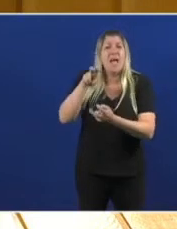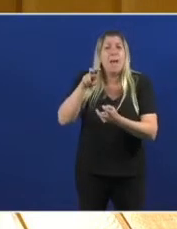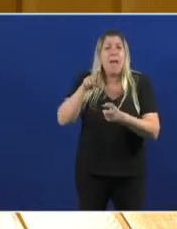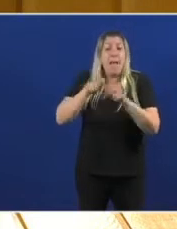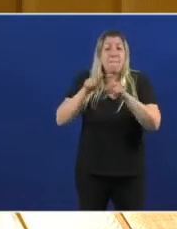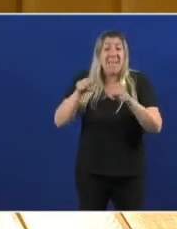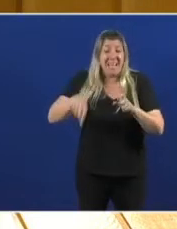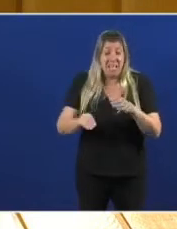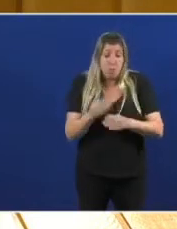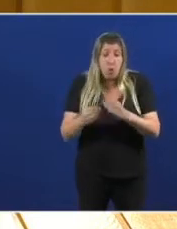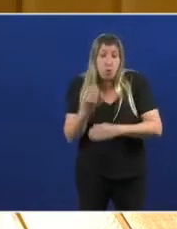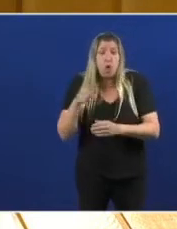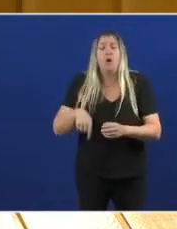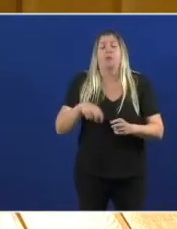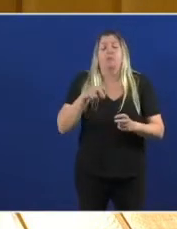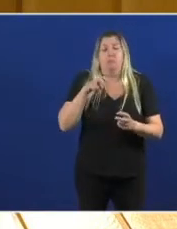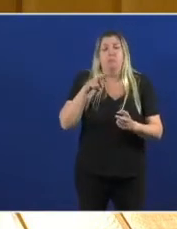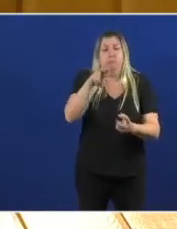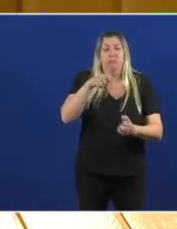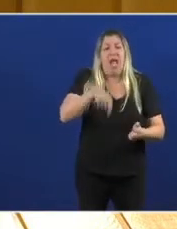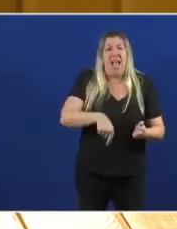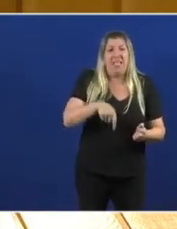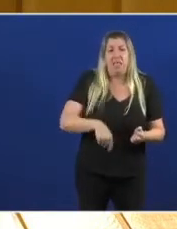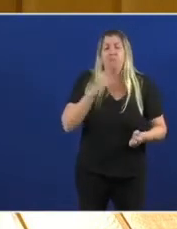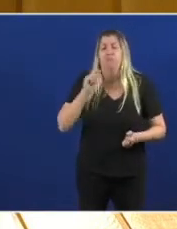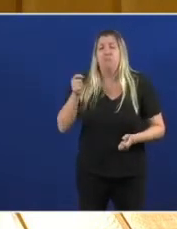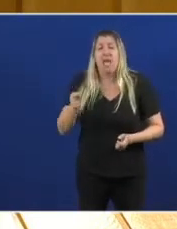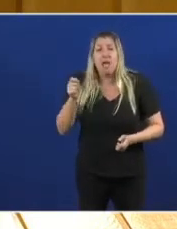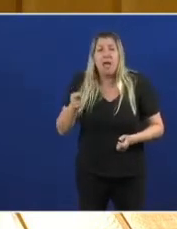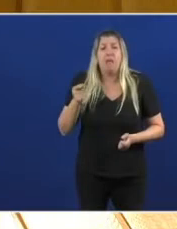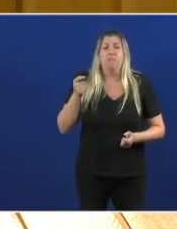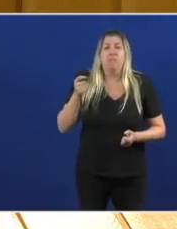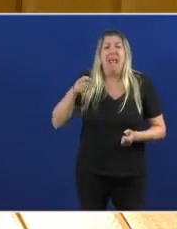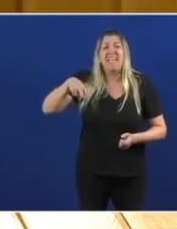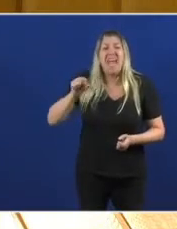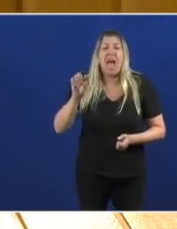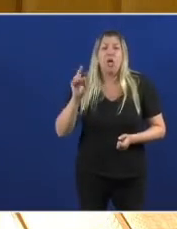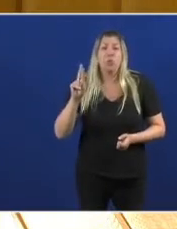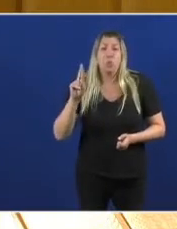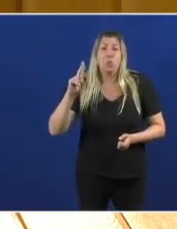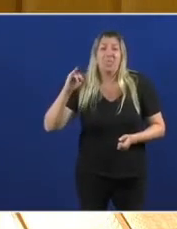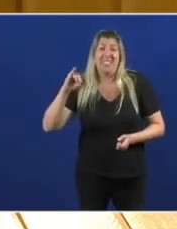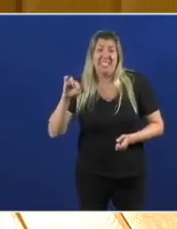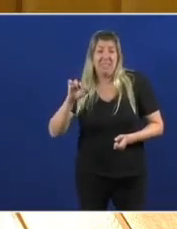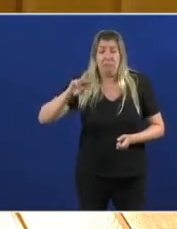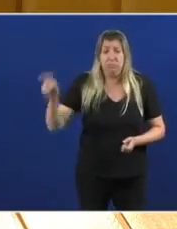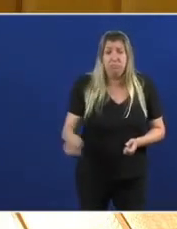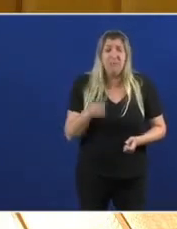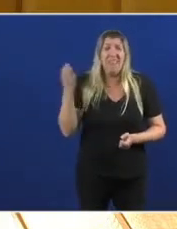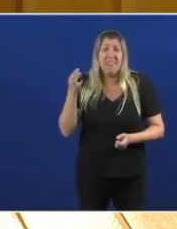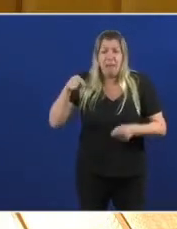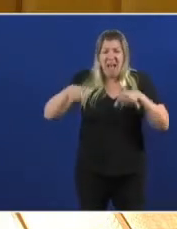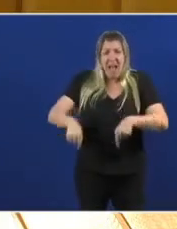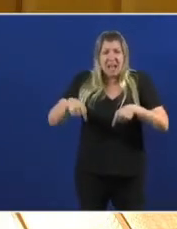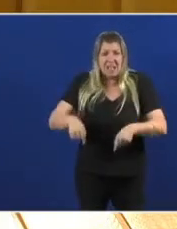productiva aquí As Iberdrola As Naturgi As Endesas E tantas outras Deben pagar impostos aquí Porque explotan Os